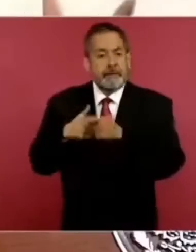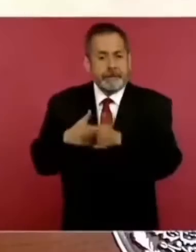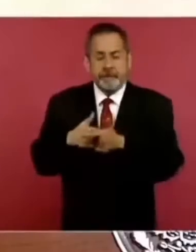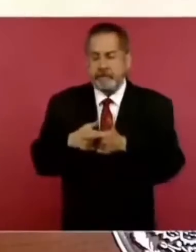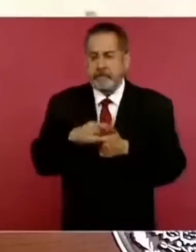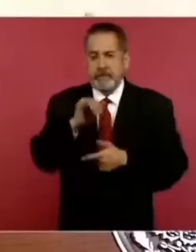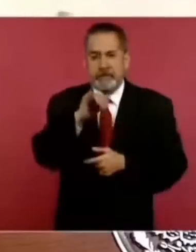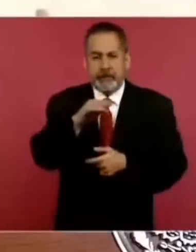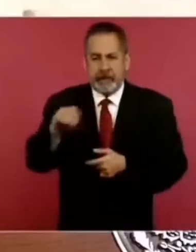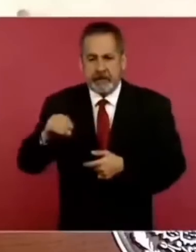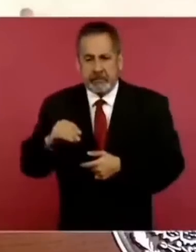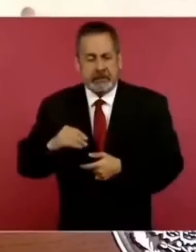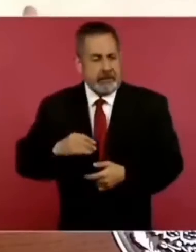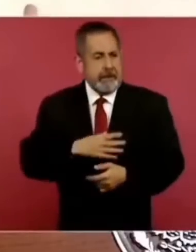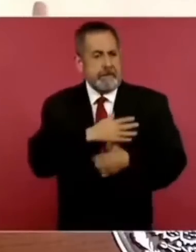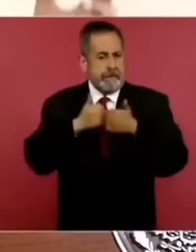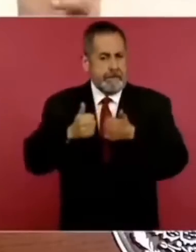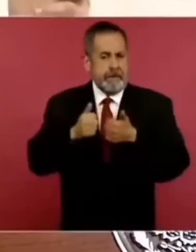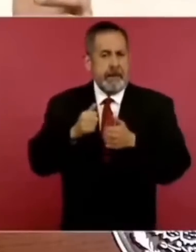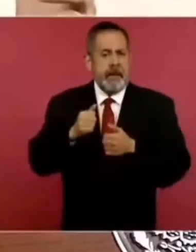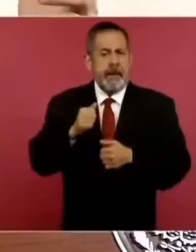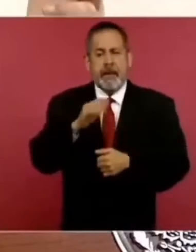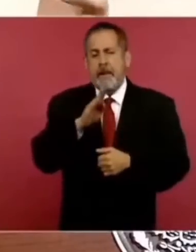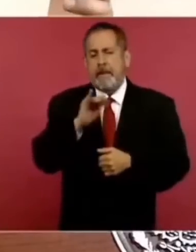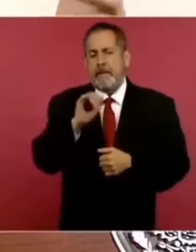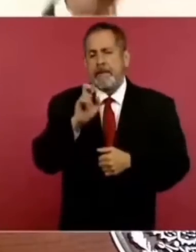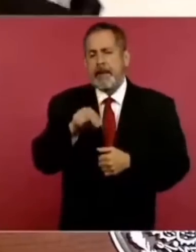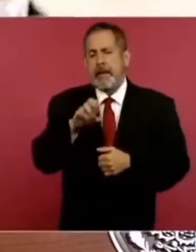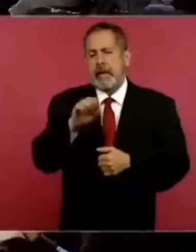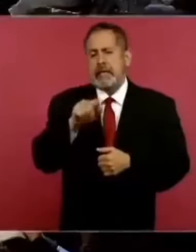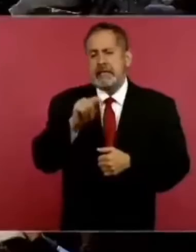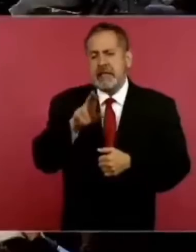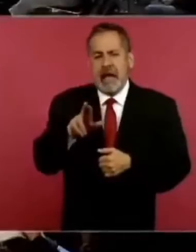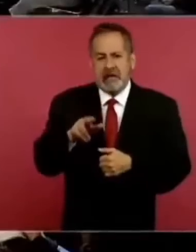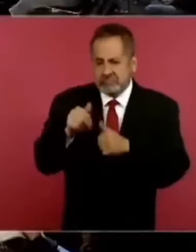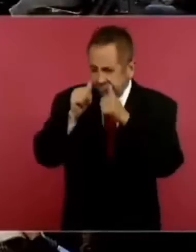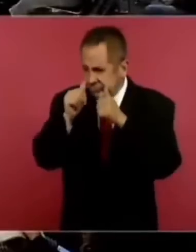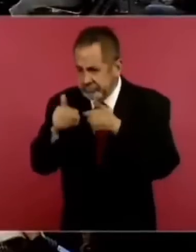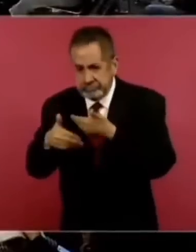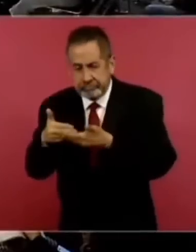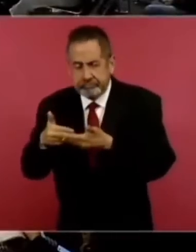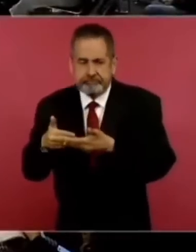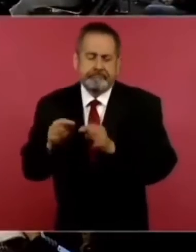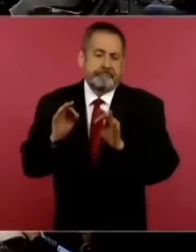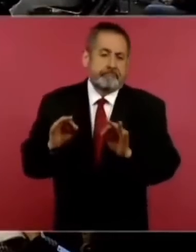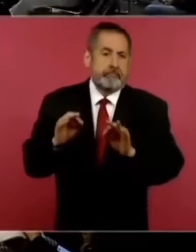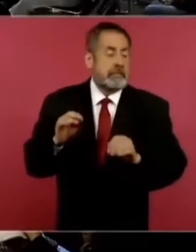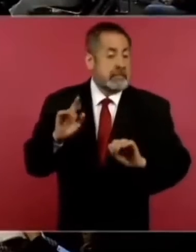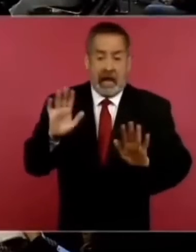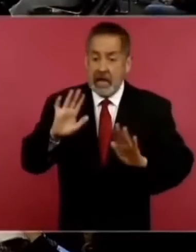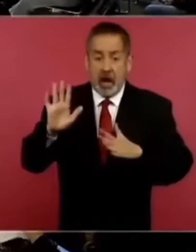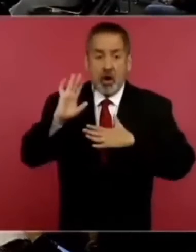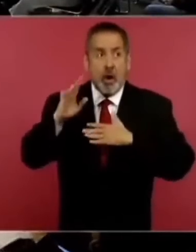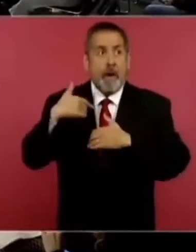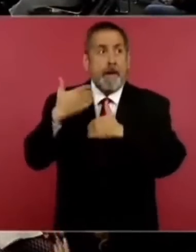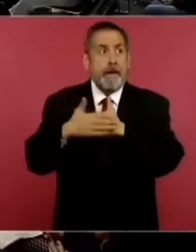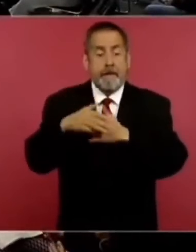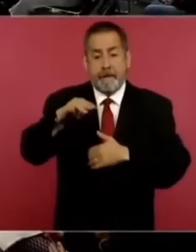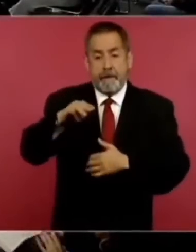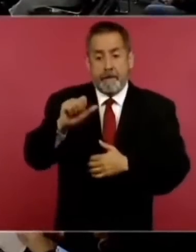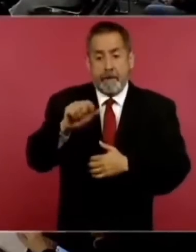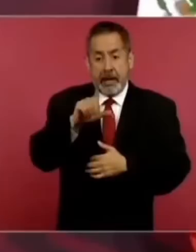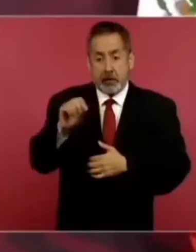el programa IMSS bienestar. entonces ya tenemos el compromiso de que para marzo del año próximo